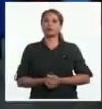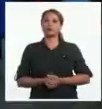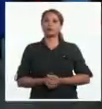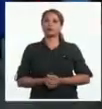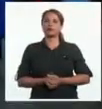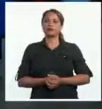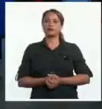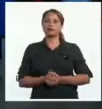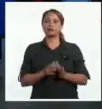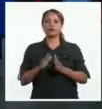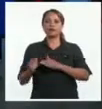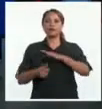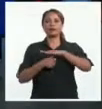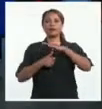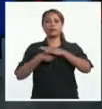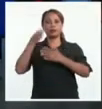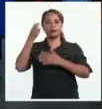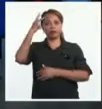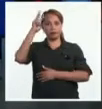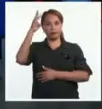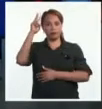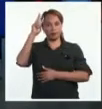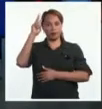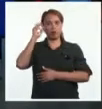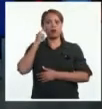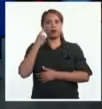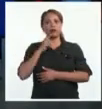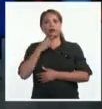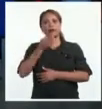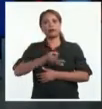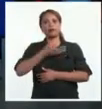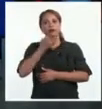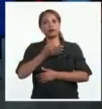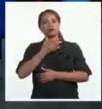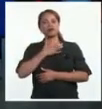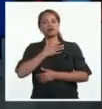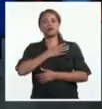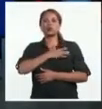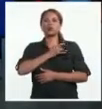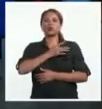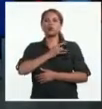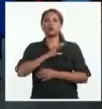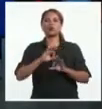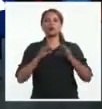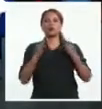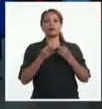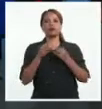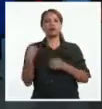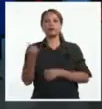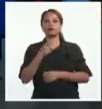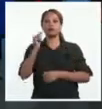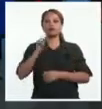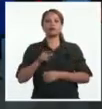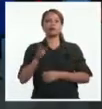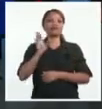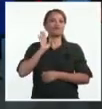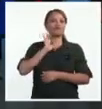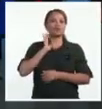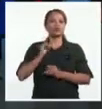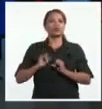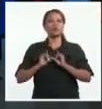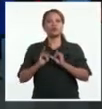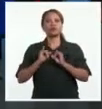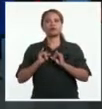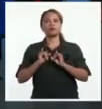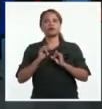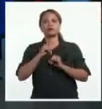El presidente de México, Andrés Manuel López Obrador, admitió que fue doloroso para los familiares y todos los presentes escuchar el informe sobre los